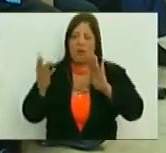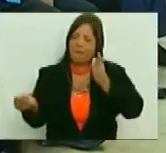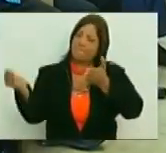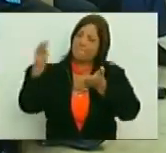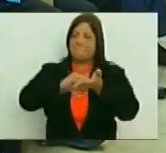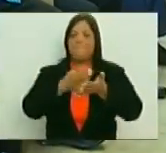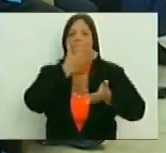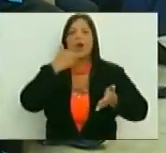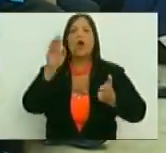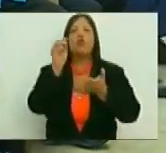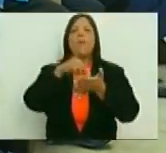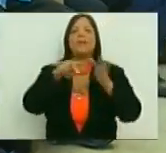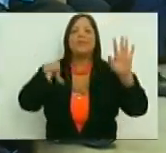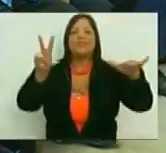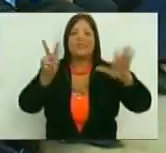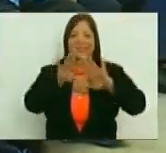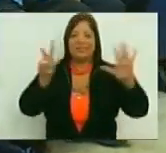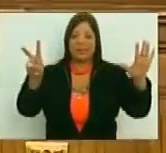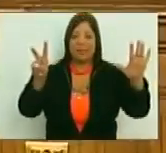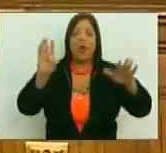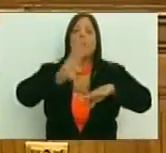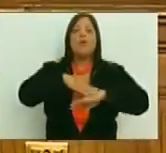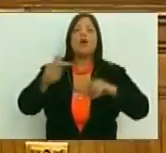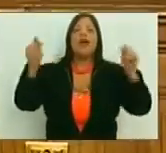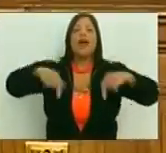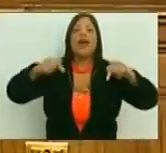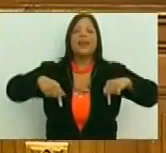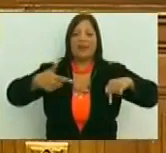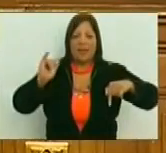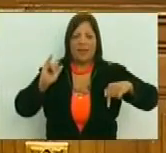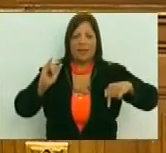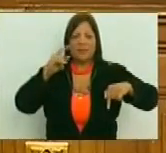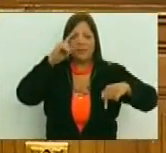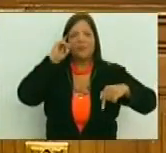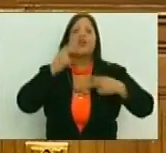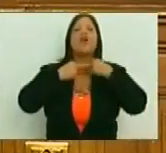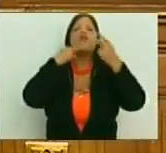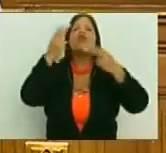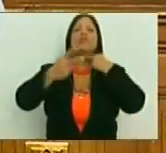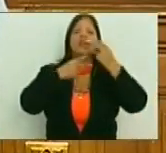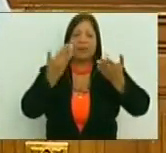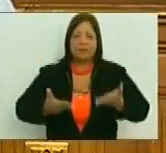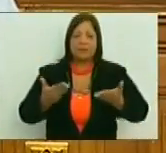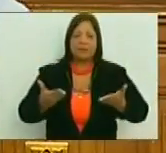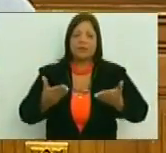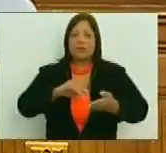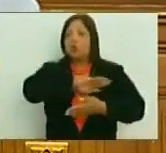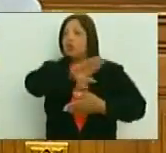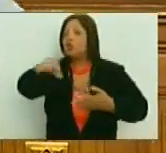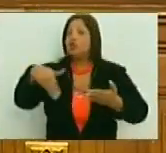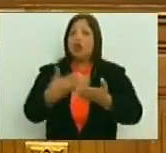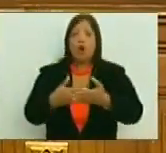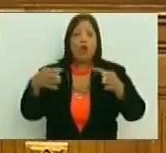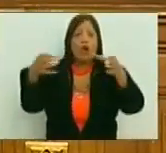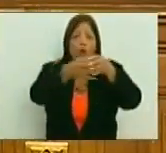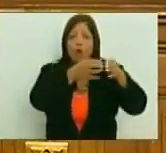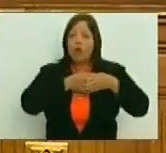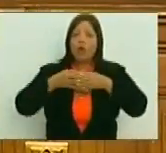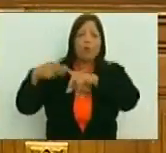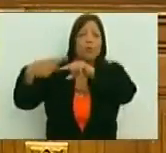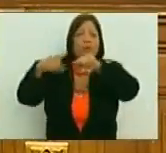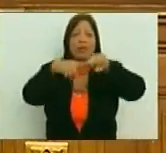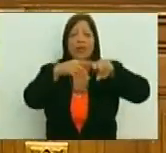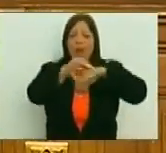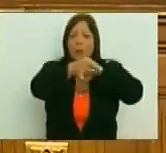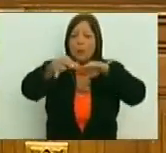porque aquí tenemos la vocería presente de todos y cada uno de los